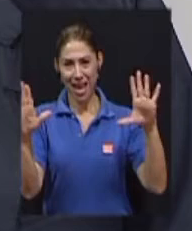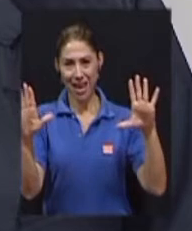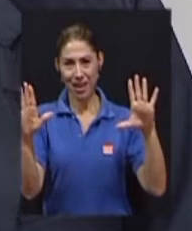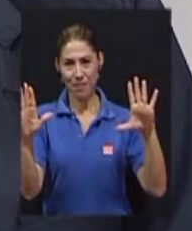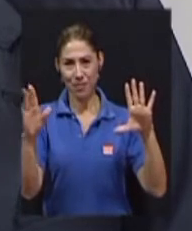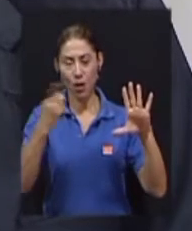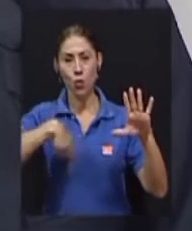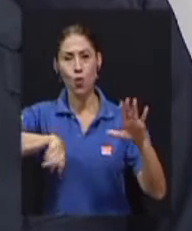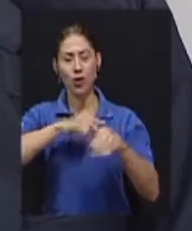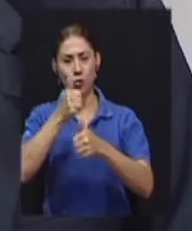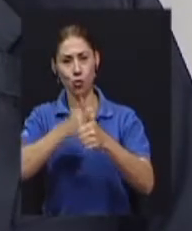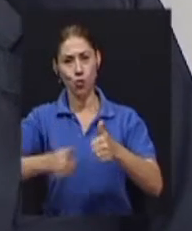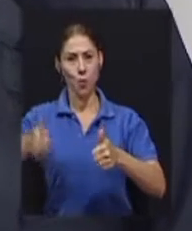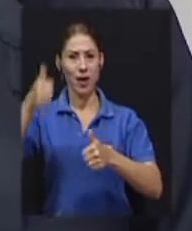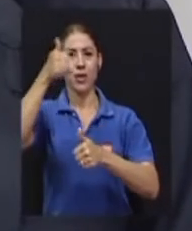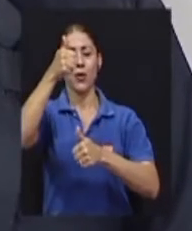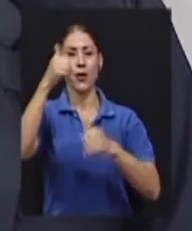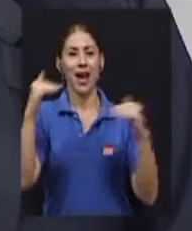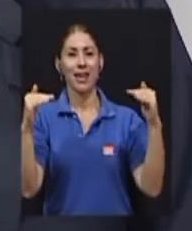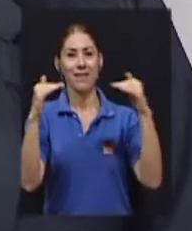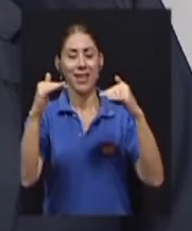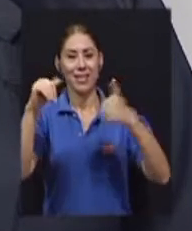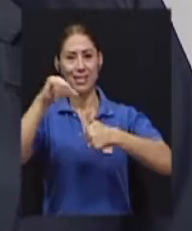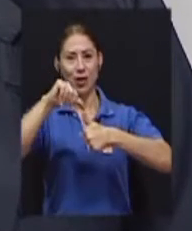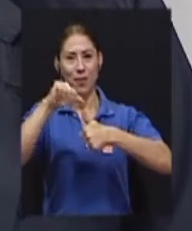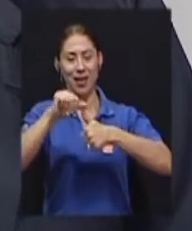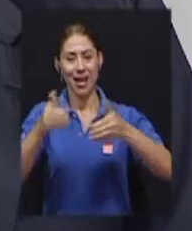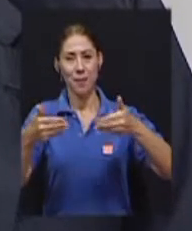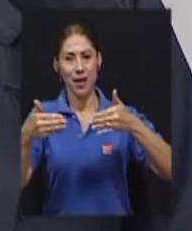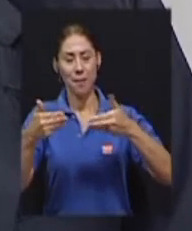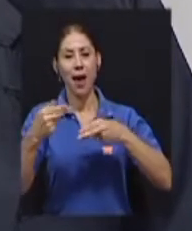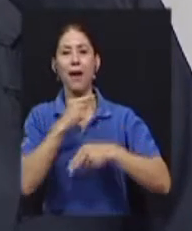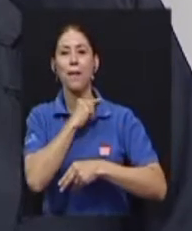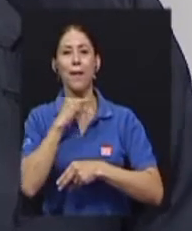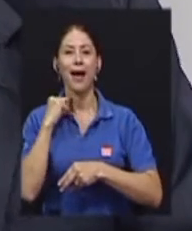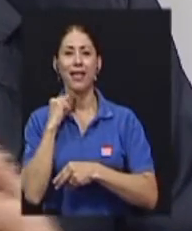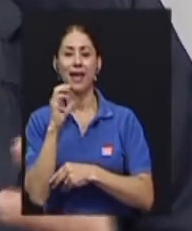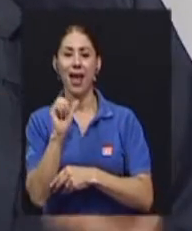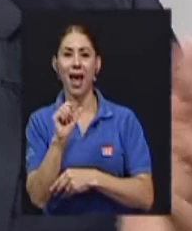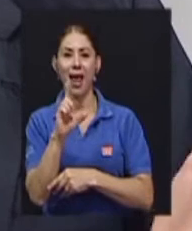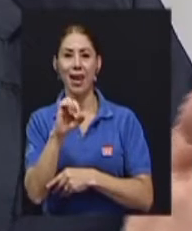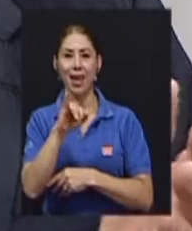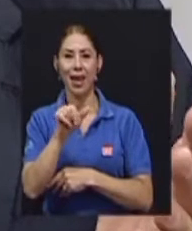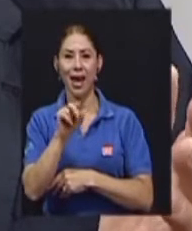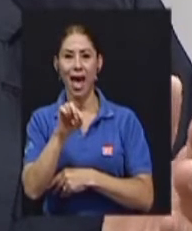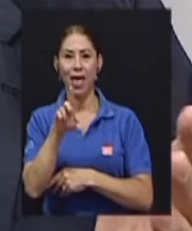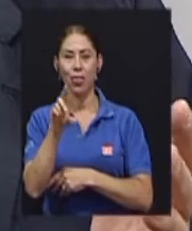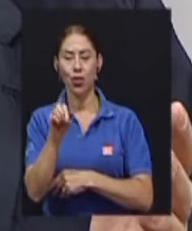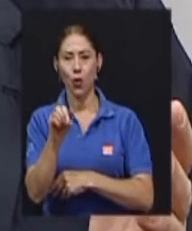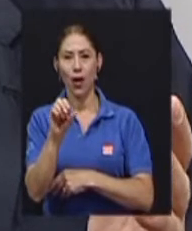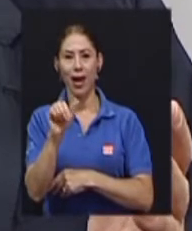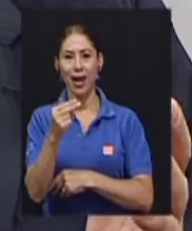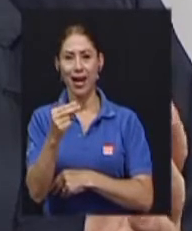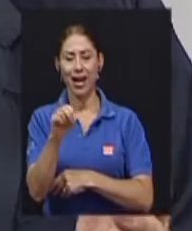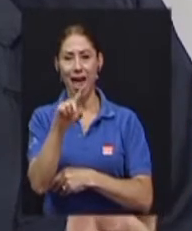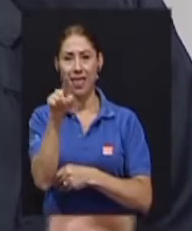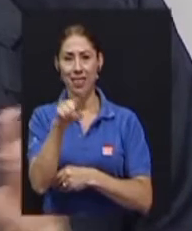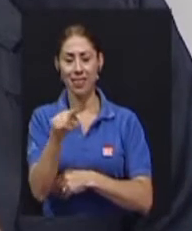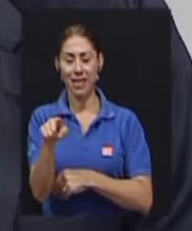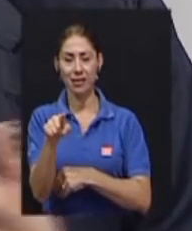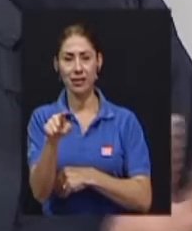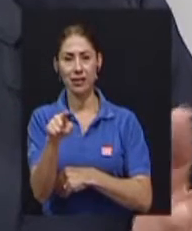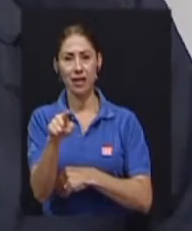nuestro salesiano en Centroamérica y Panamá, el padre Alejandro Hernández, presidió una Eucaristía